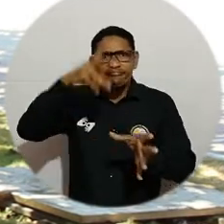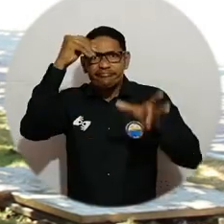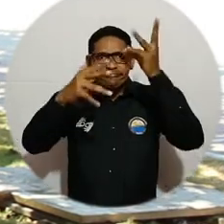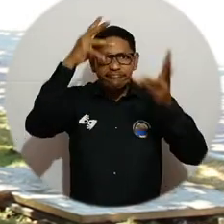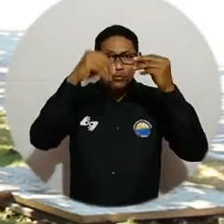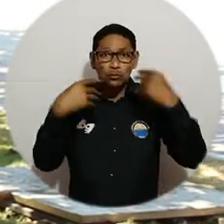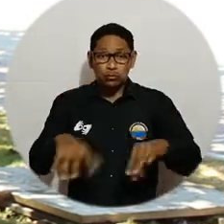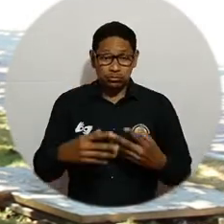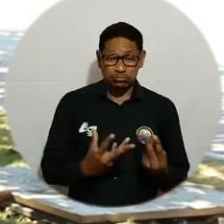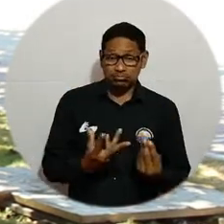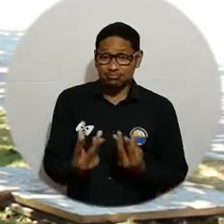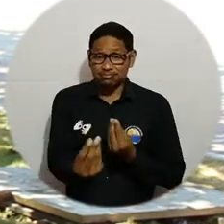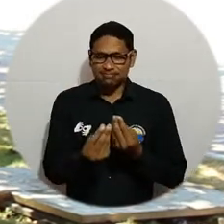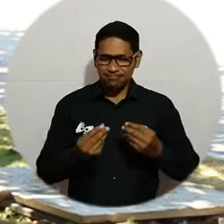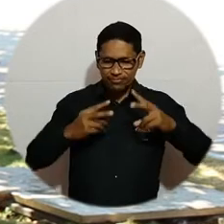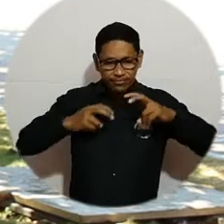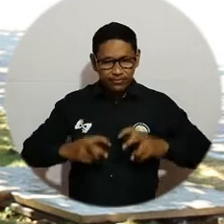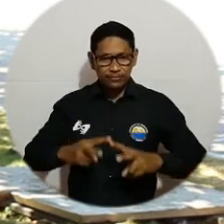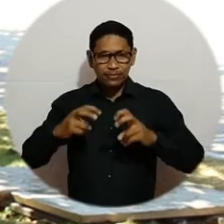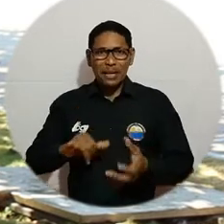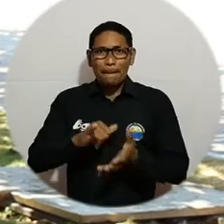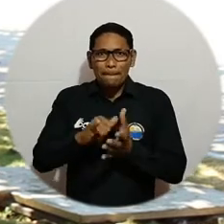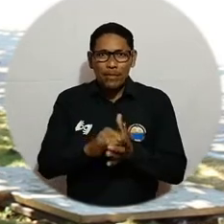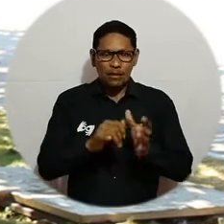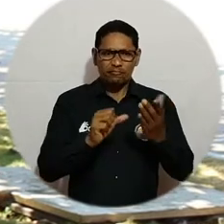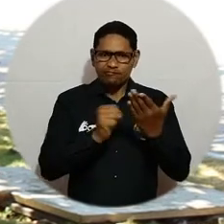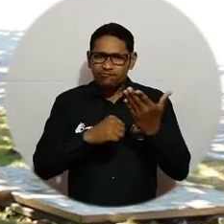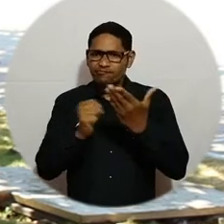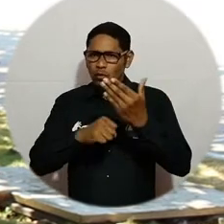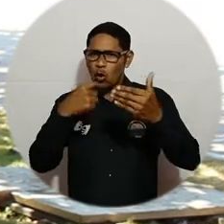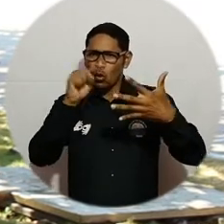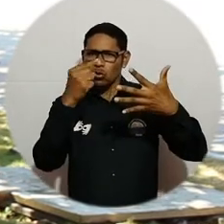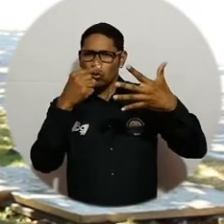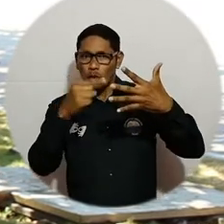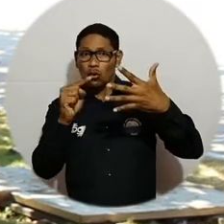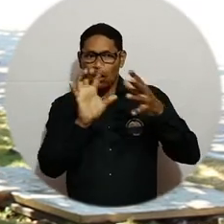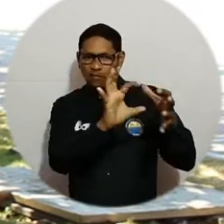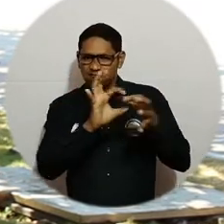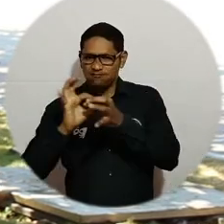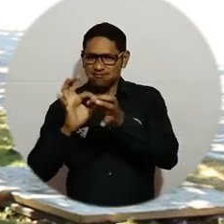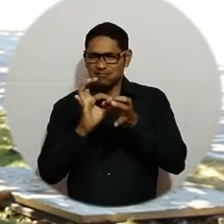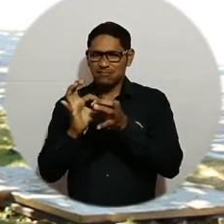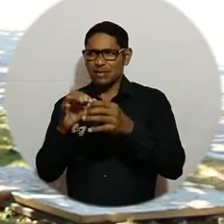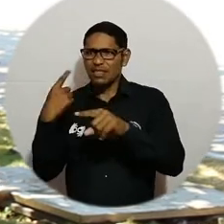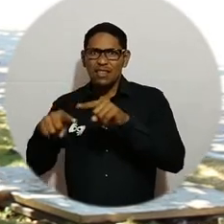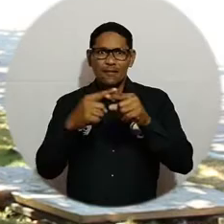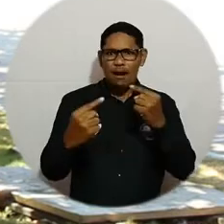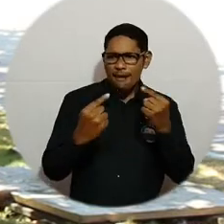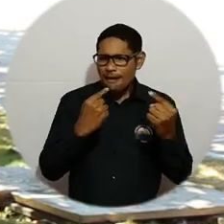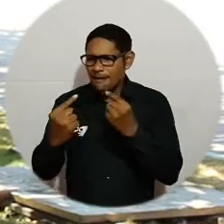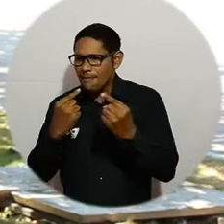profesores, porque esos grupos de investigación y los cursos que se desarrollan en las líneas de formación también están